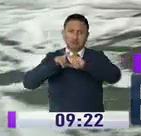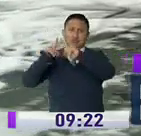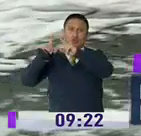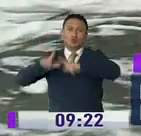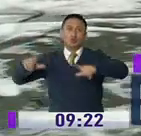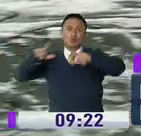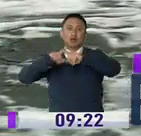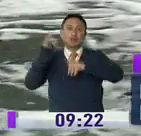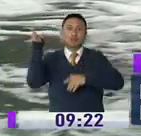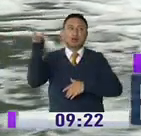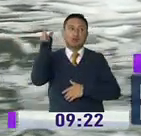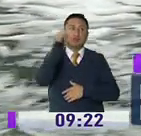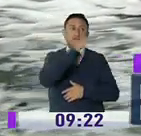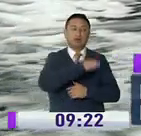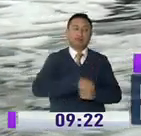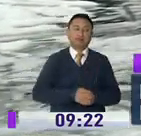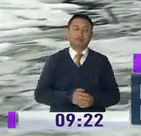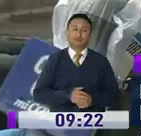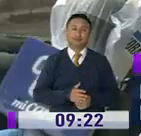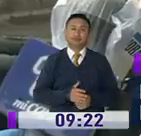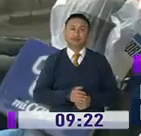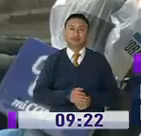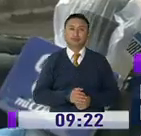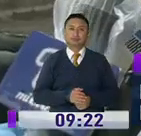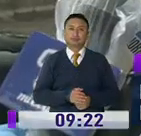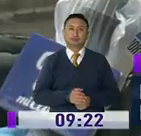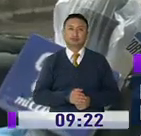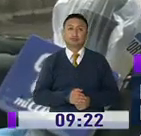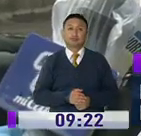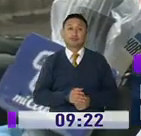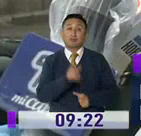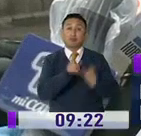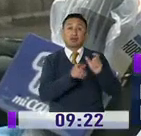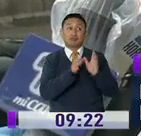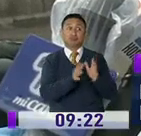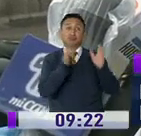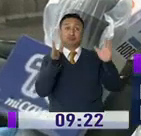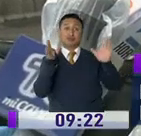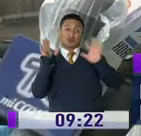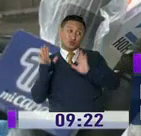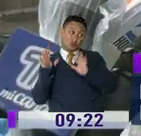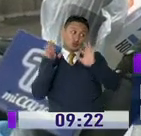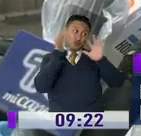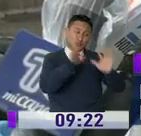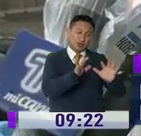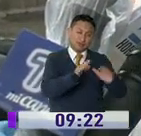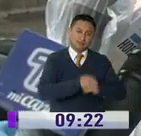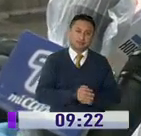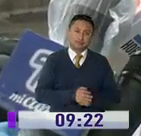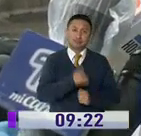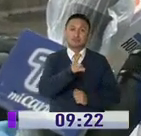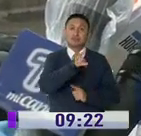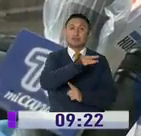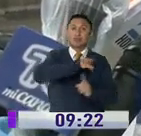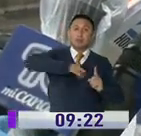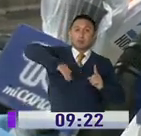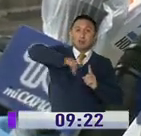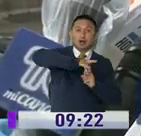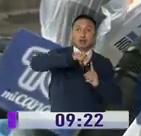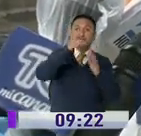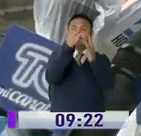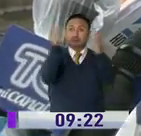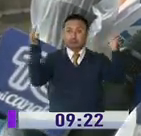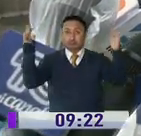puntos del distrito metropolitano. Donde hay gran aglomeración de personas, esto es plazas,